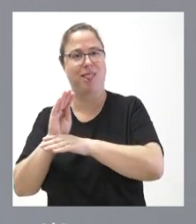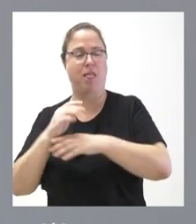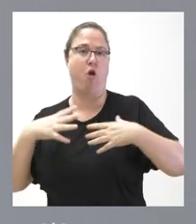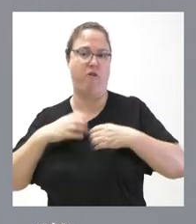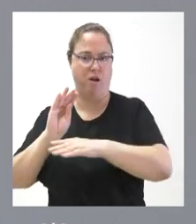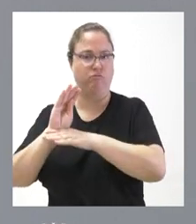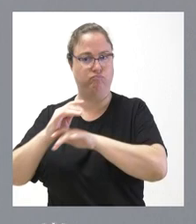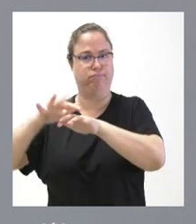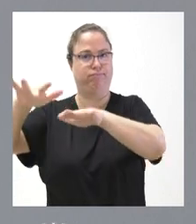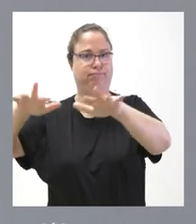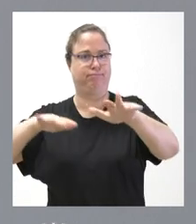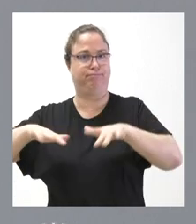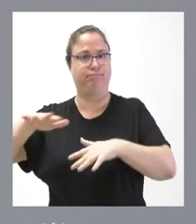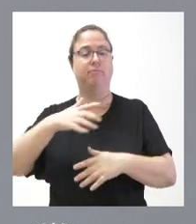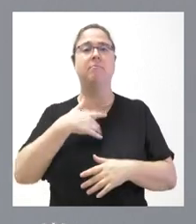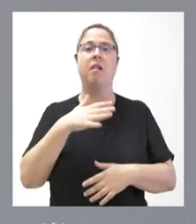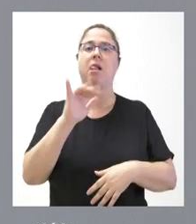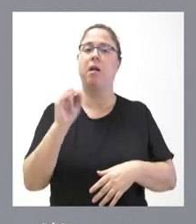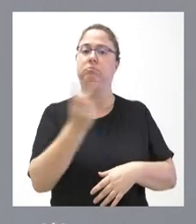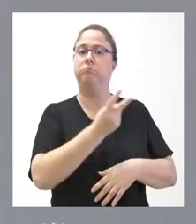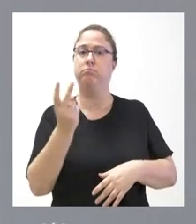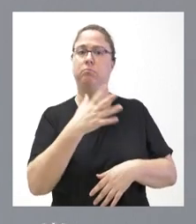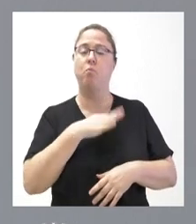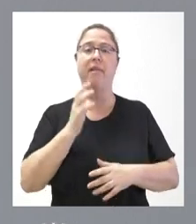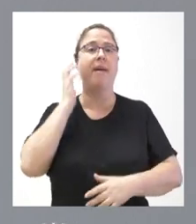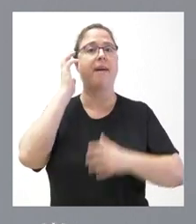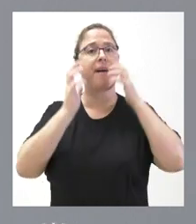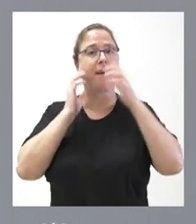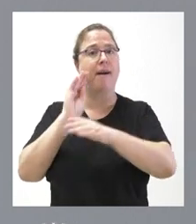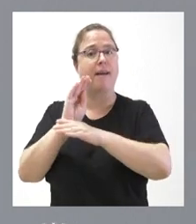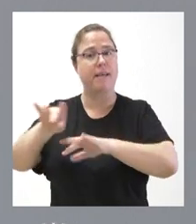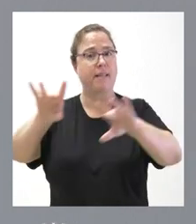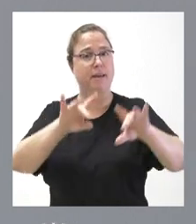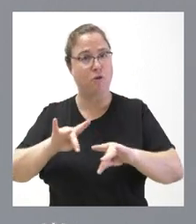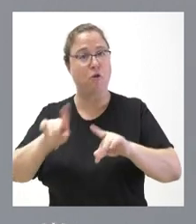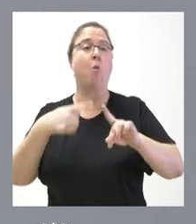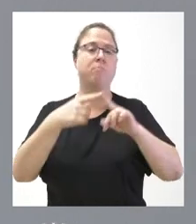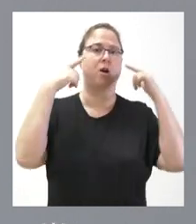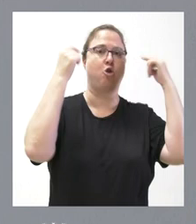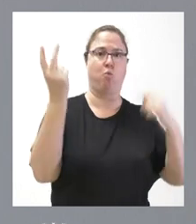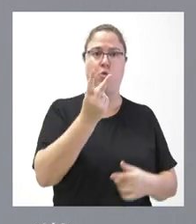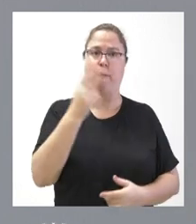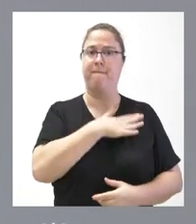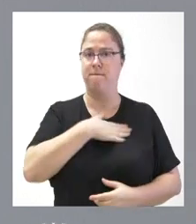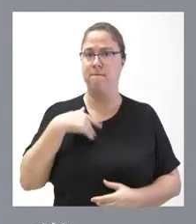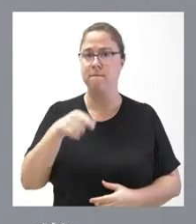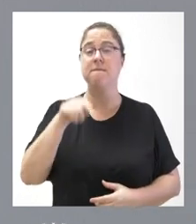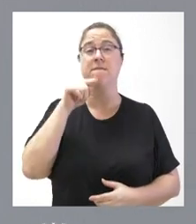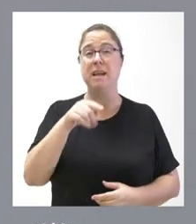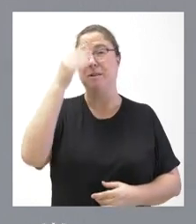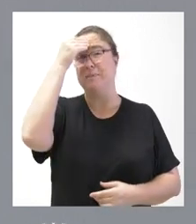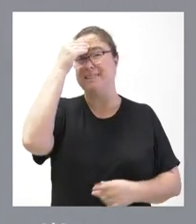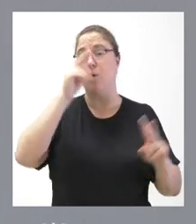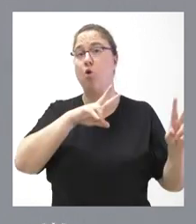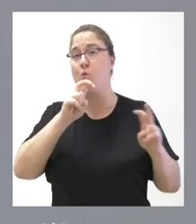nuestra comunidad autónoma y, por tanto, para la existencia de ganaderos en el territorio. Creemos que la nueva previsión del